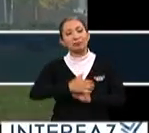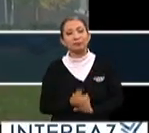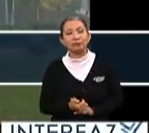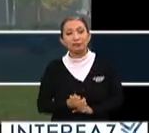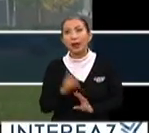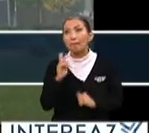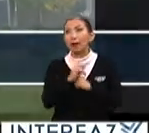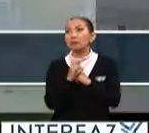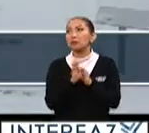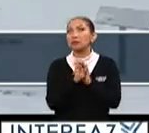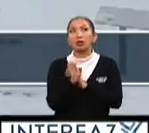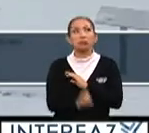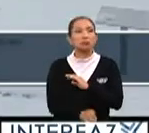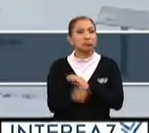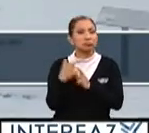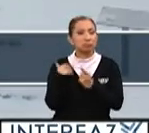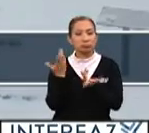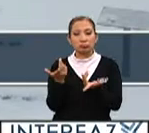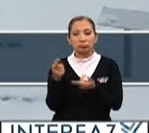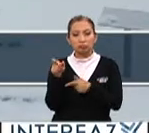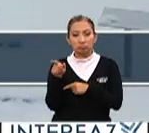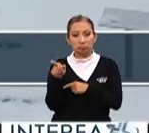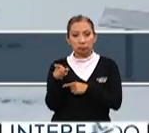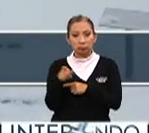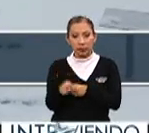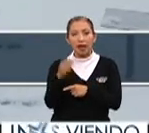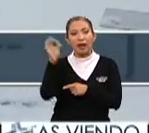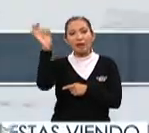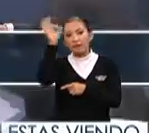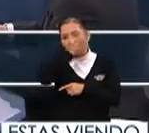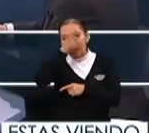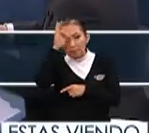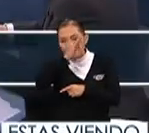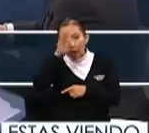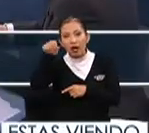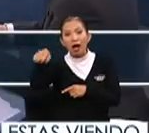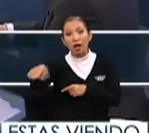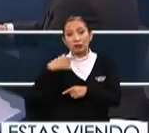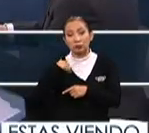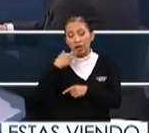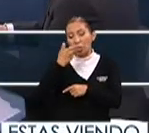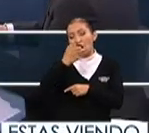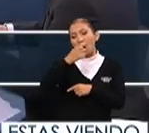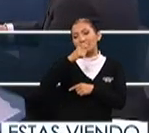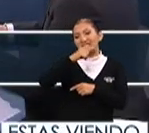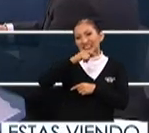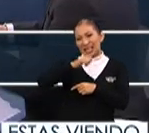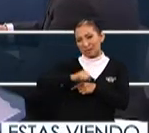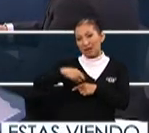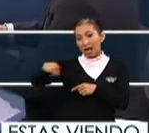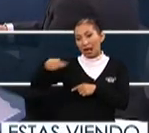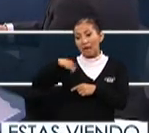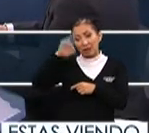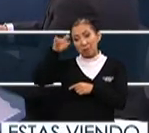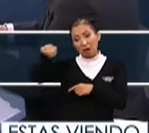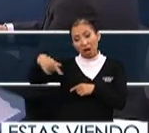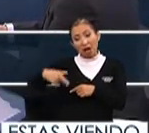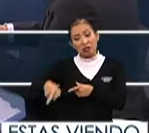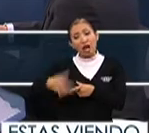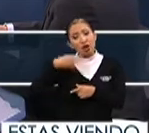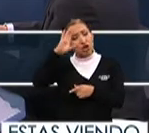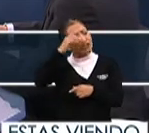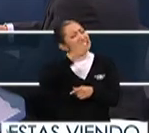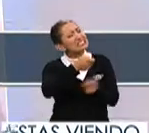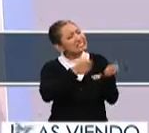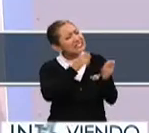países por ejemplo como lo son Filipinas en este caso mi homestead era filipino trataba de conocer mucho